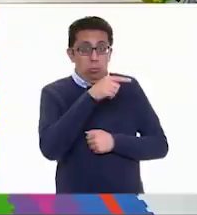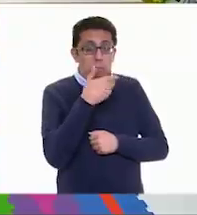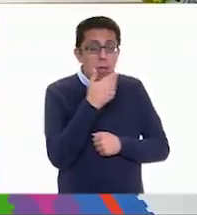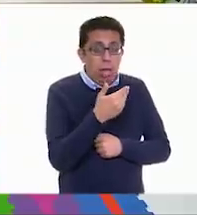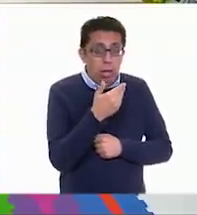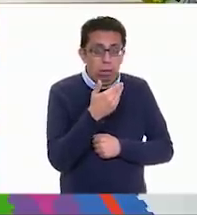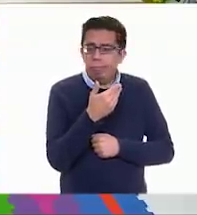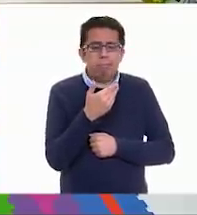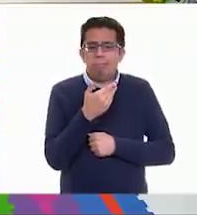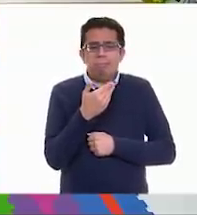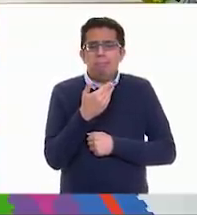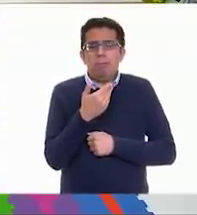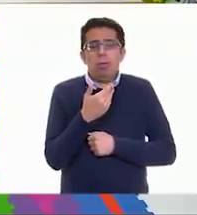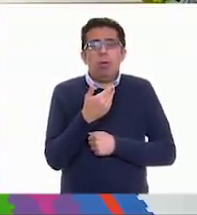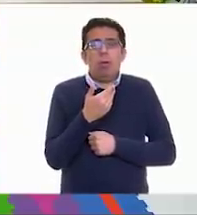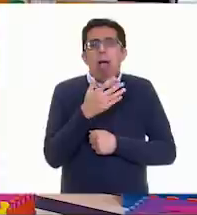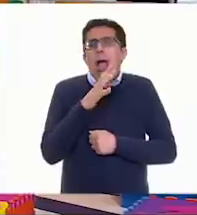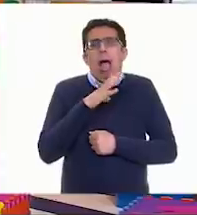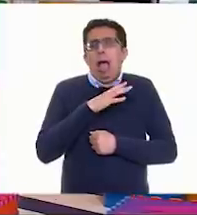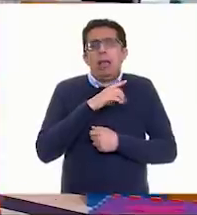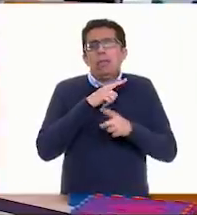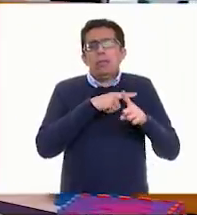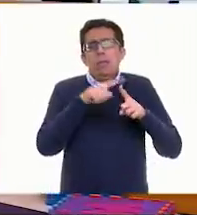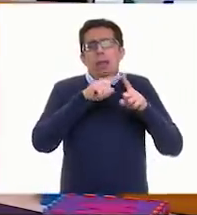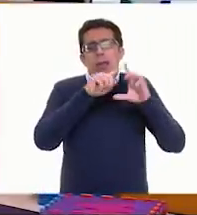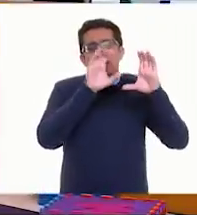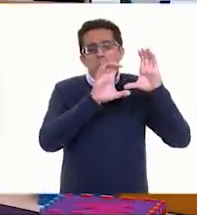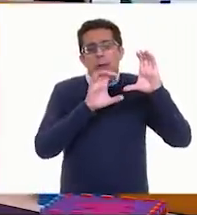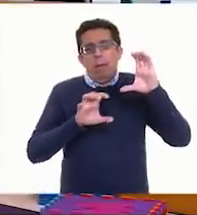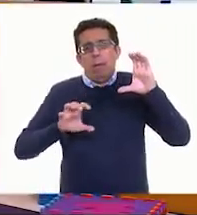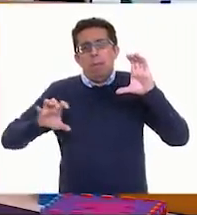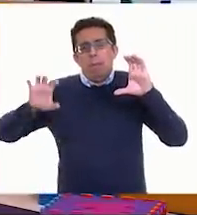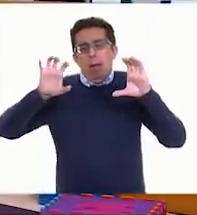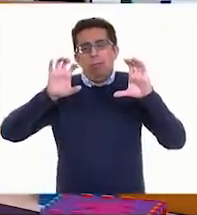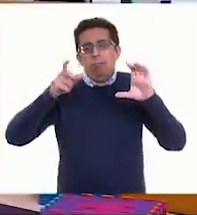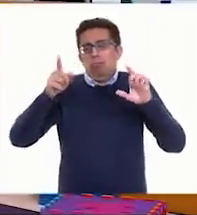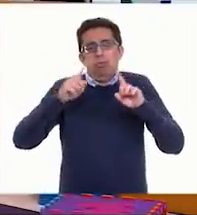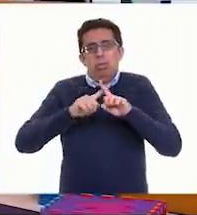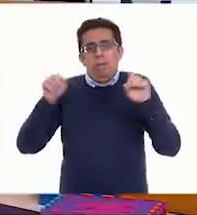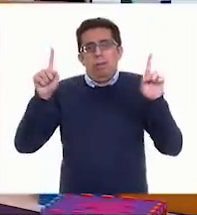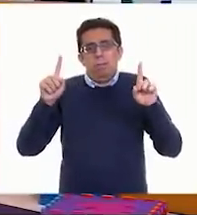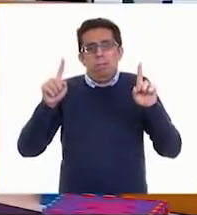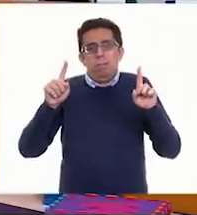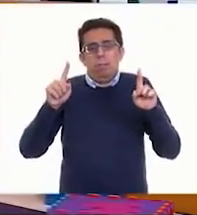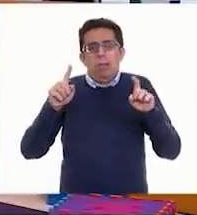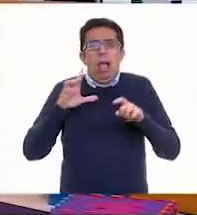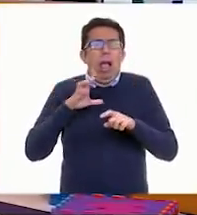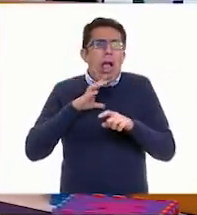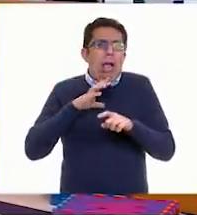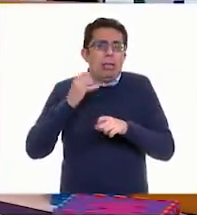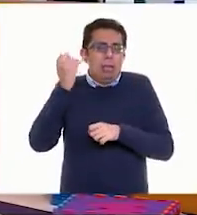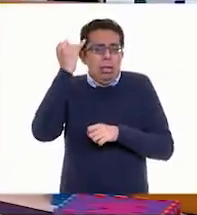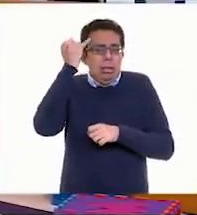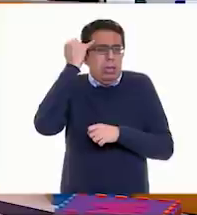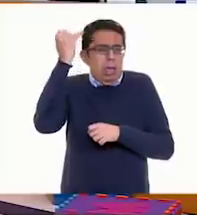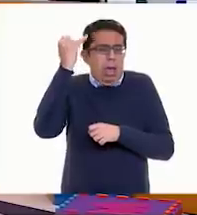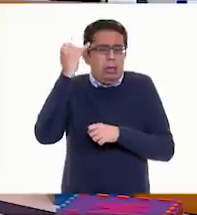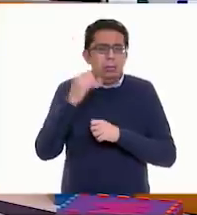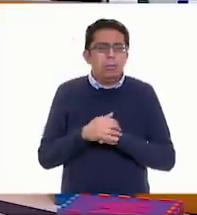porque nuestra región es diferente y en la región de él tienen ciertos conceptos y ciertas